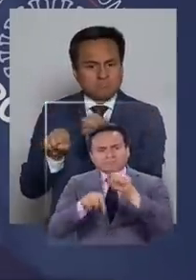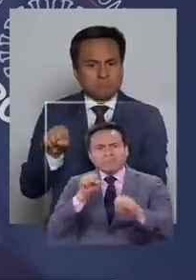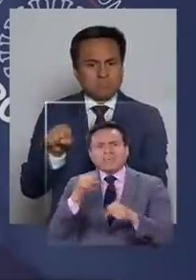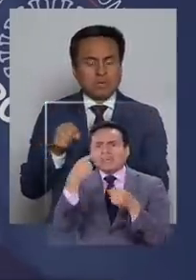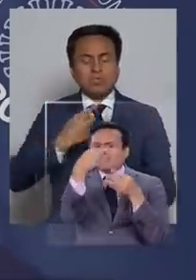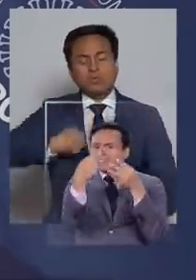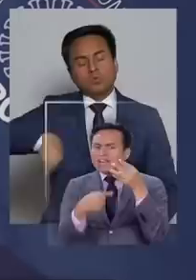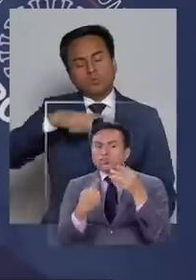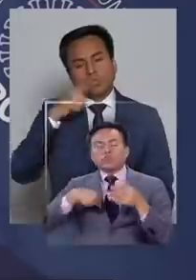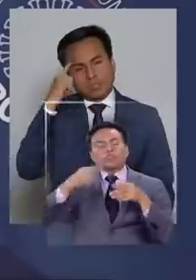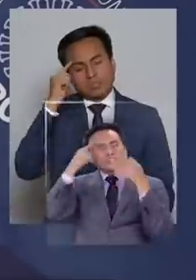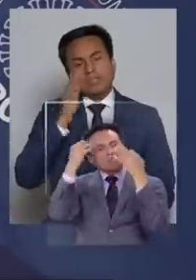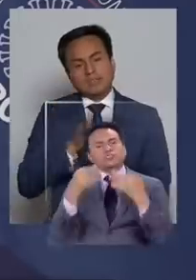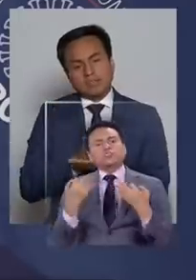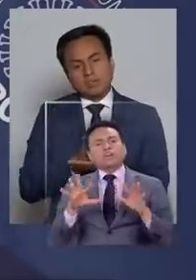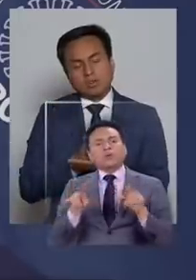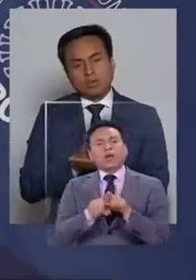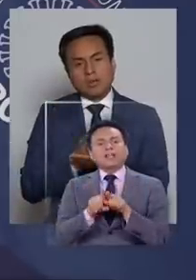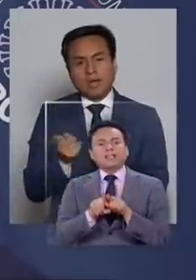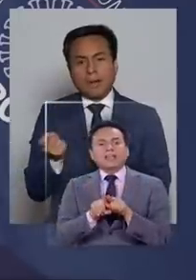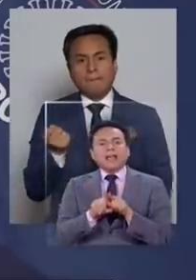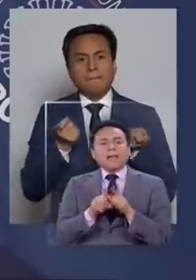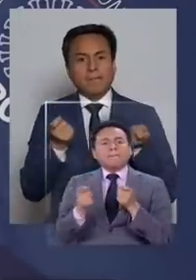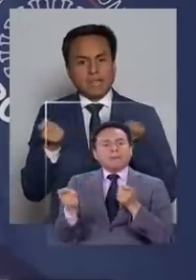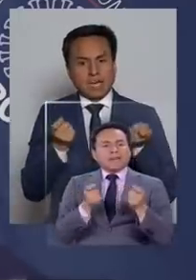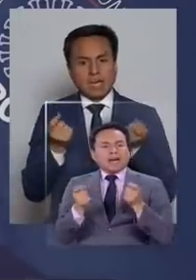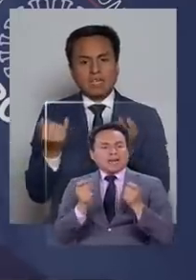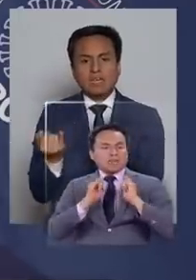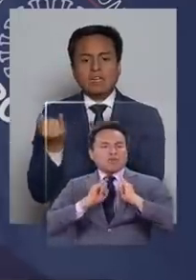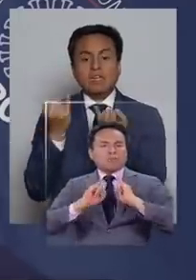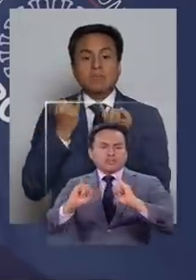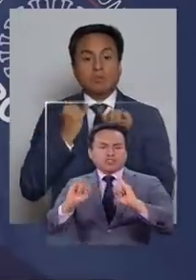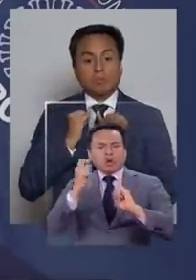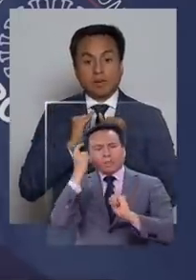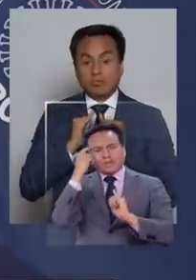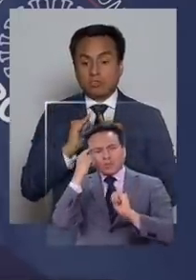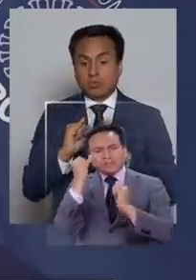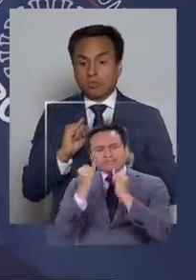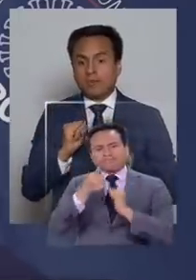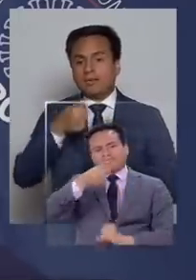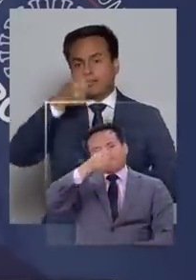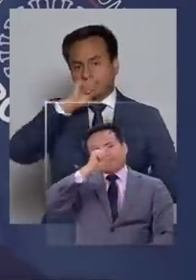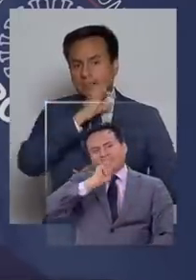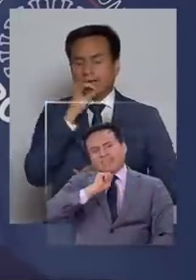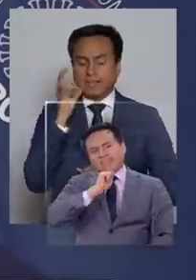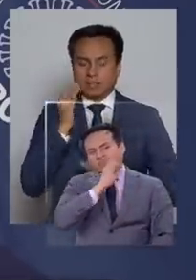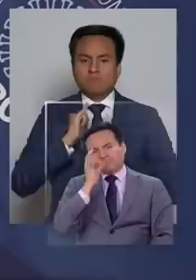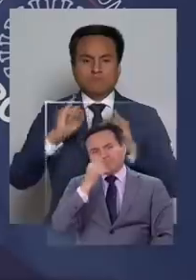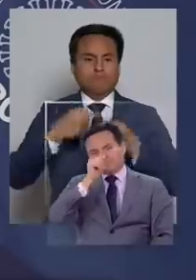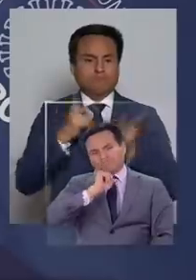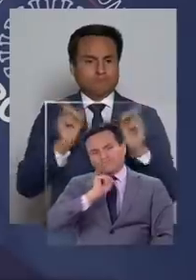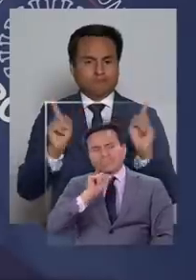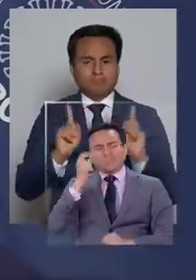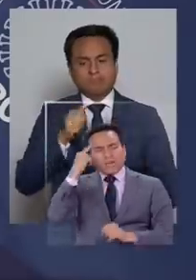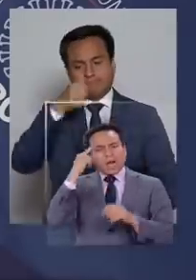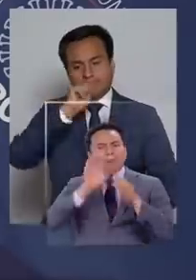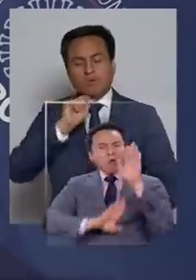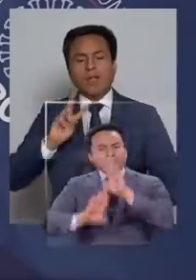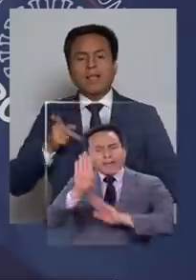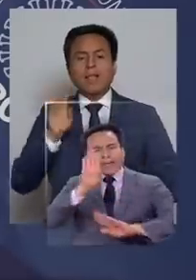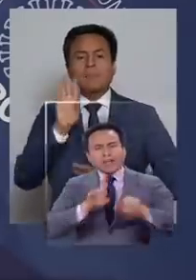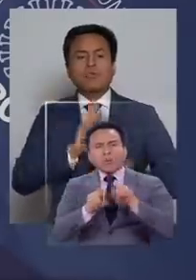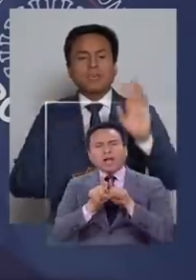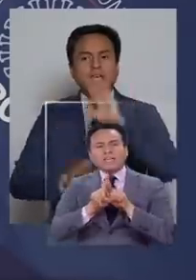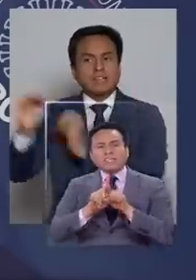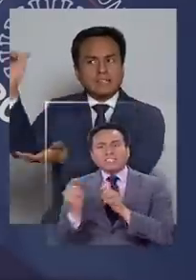hemos tomado la decisión de manejar esa información en estricto secreto para precisamente proteger